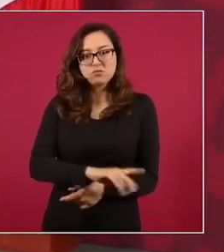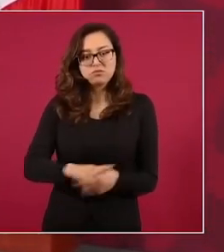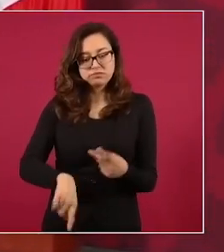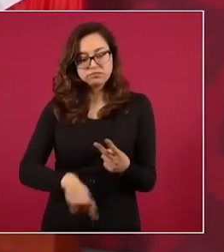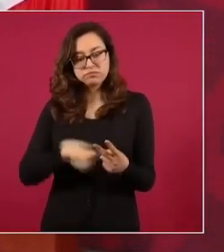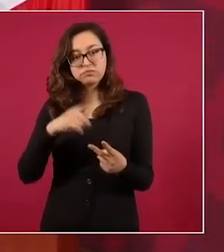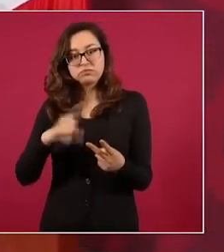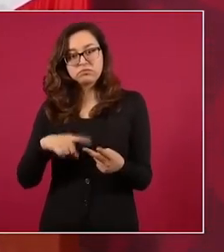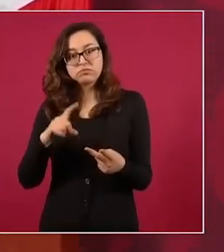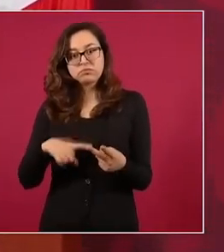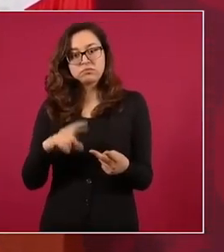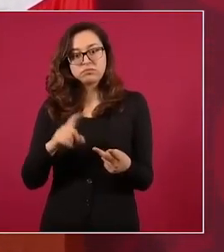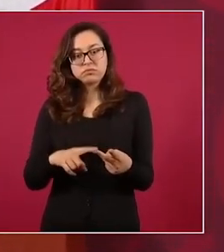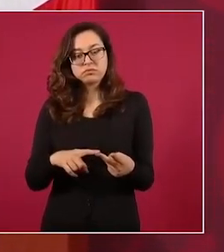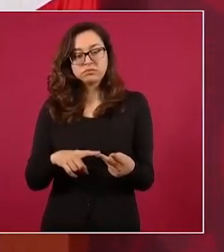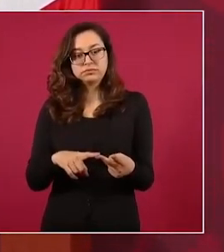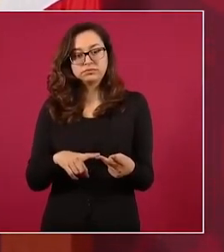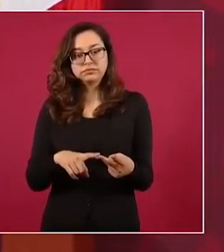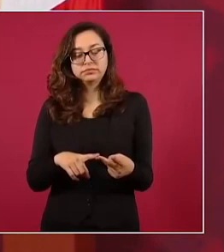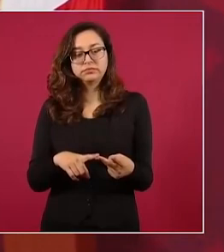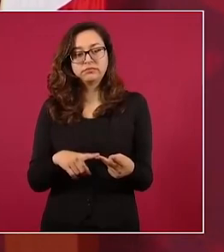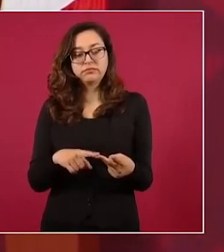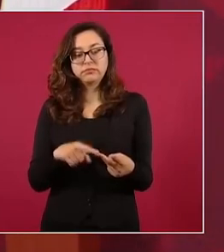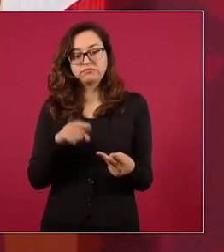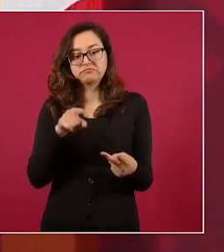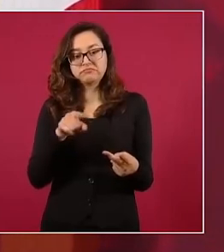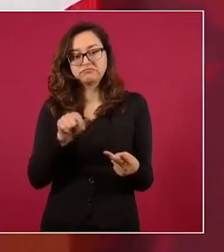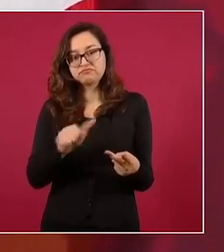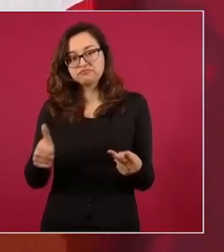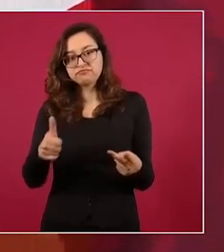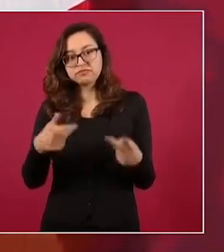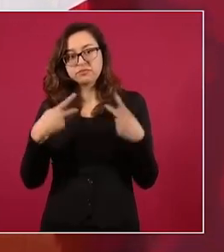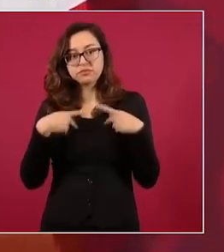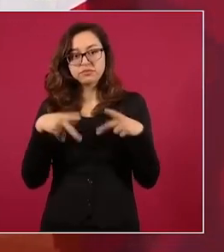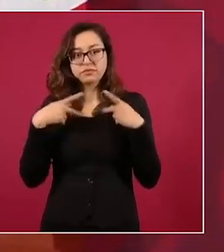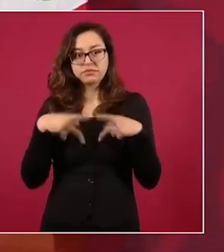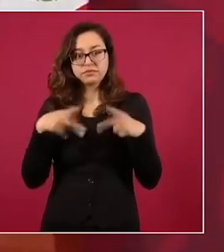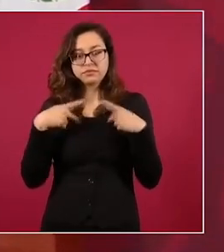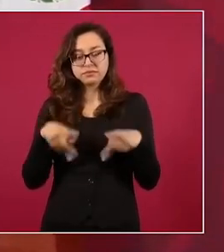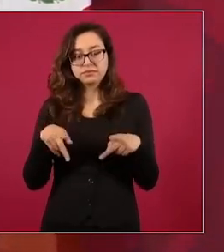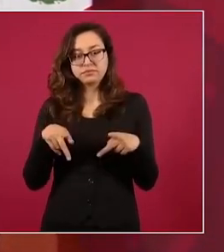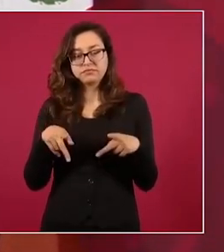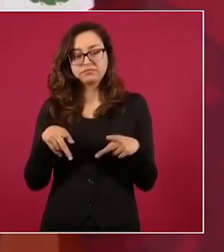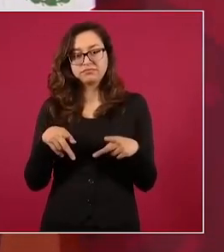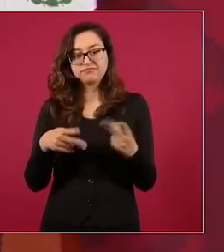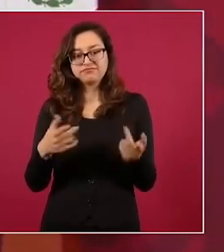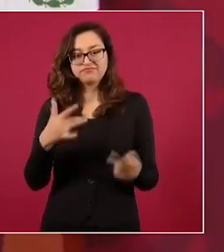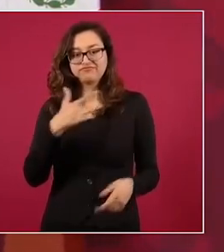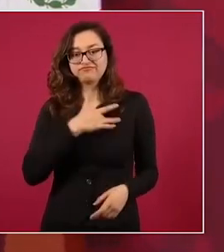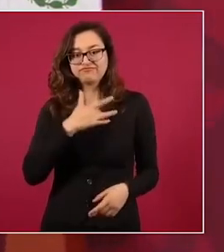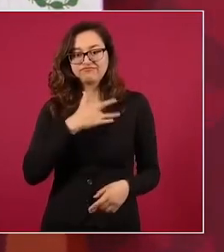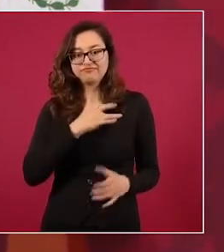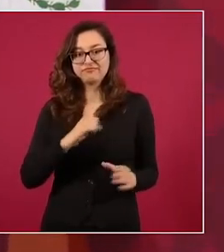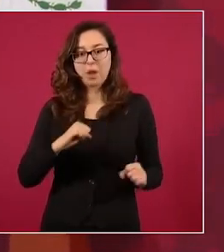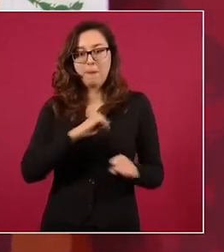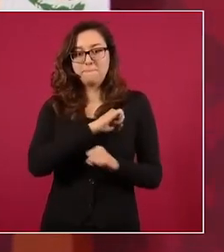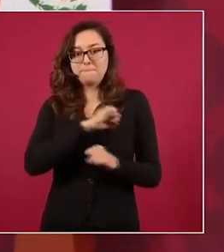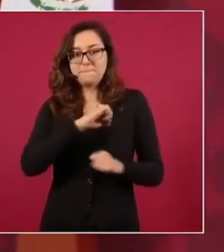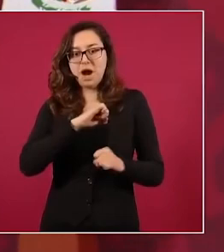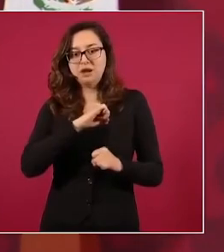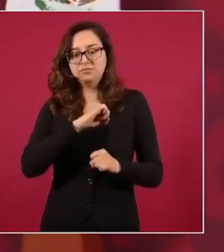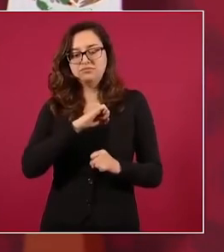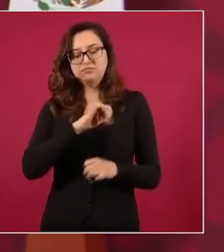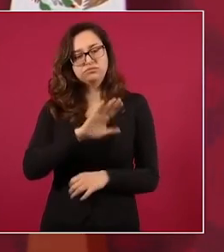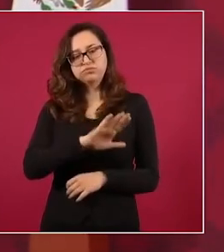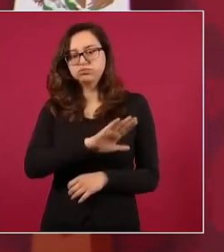que falleció, según el informe del gobierno de la ciudad, por un infarto. En